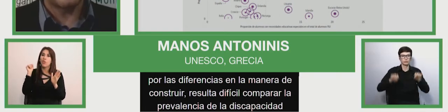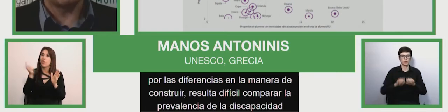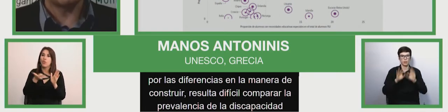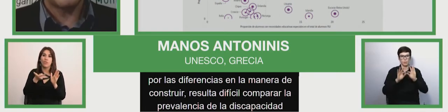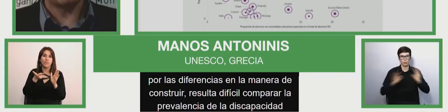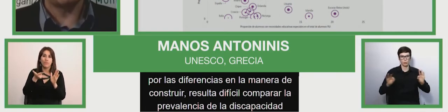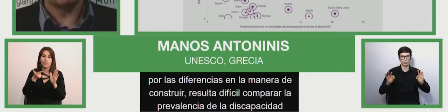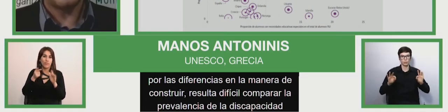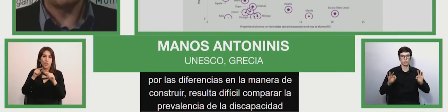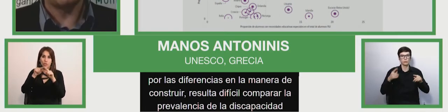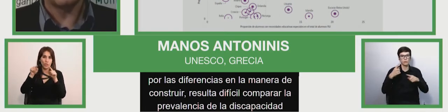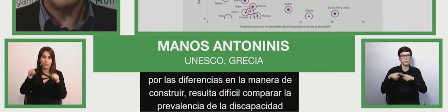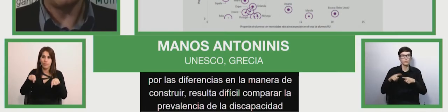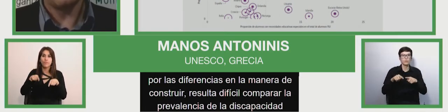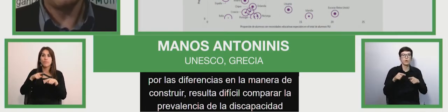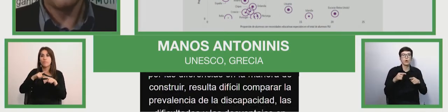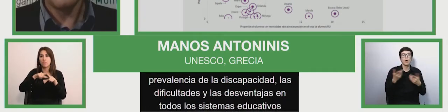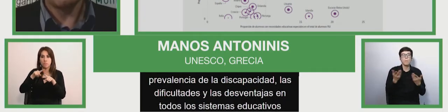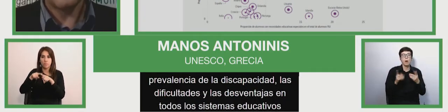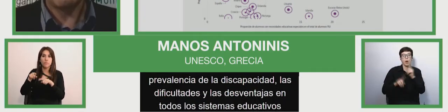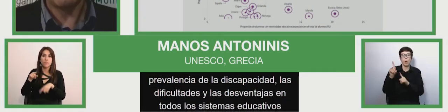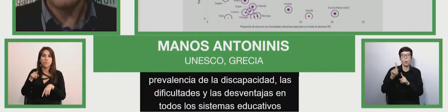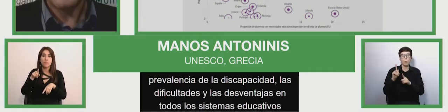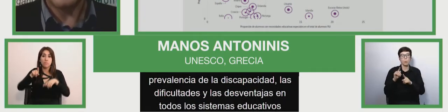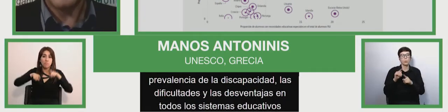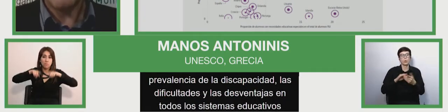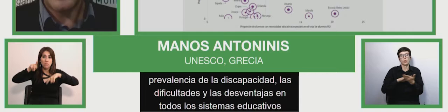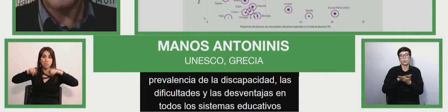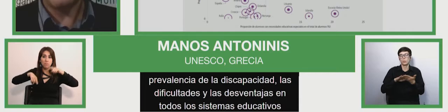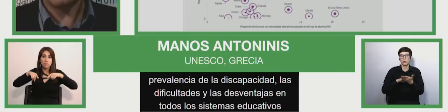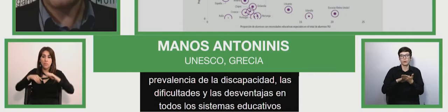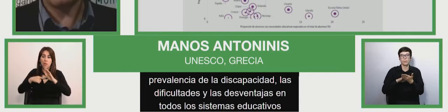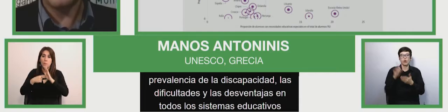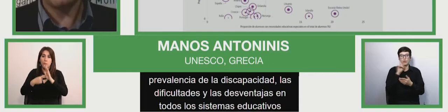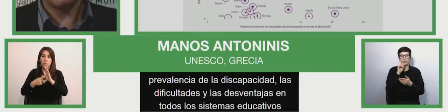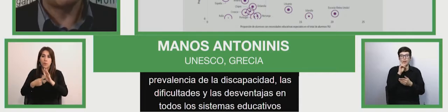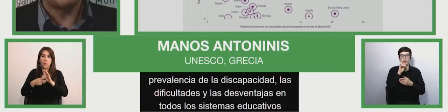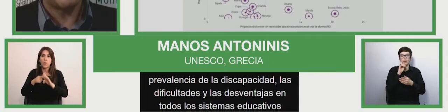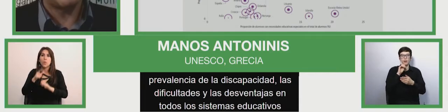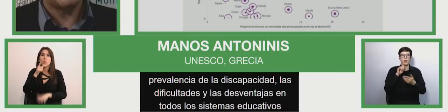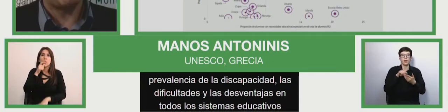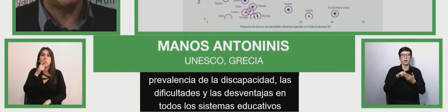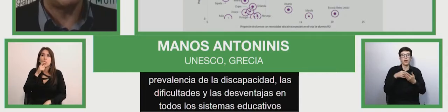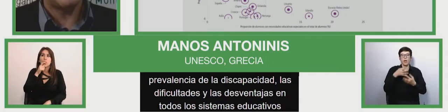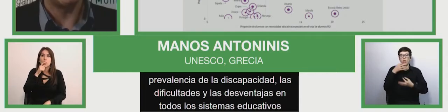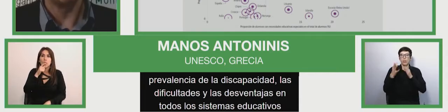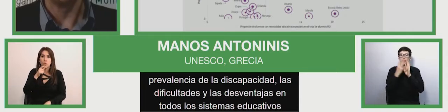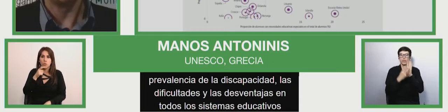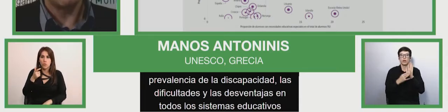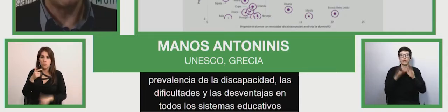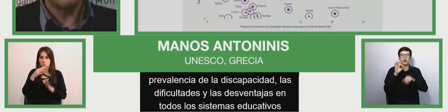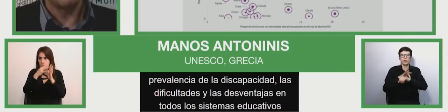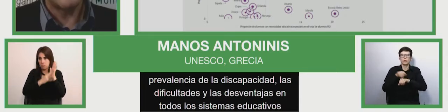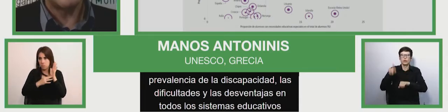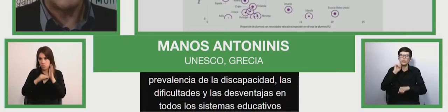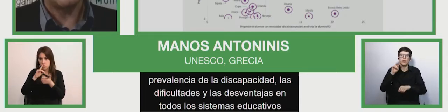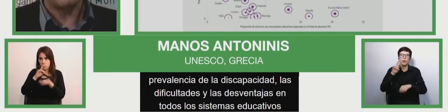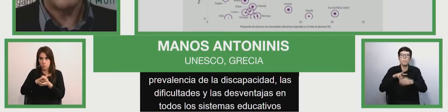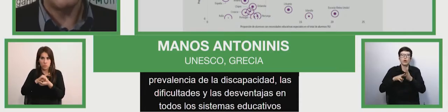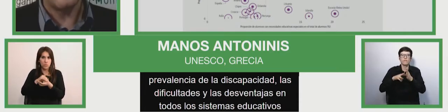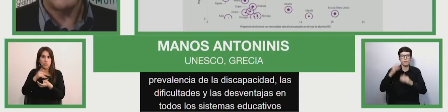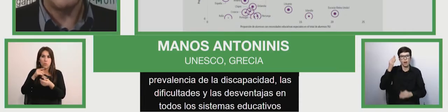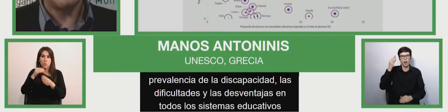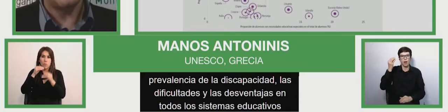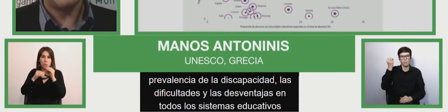incluso para los casos con diagnóstico clínico. Por ejemplo, en Alemania y los Estados Unidos, los problemas de aprendizaje constituyen la